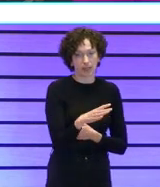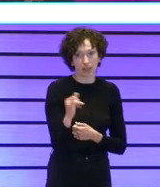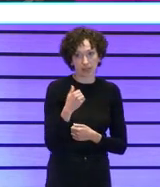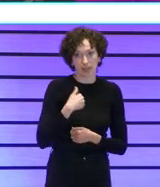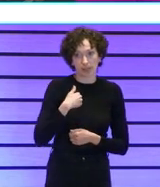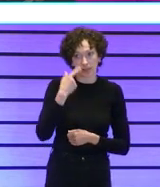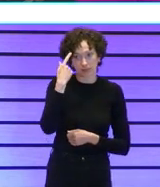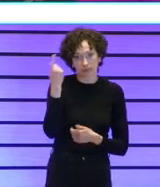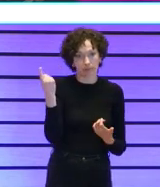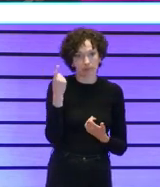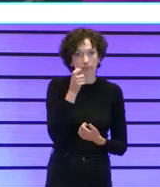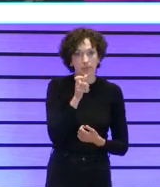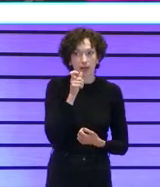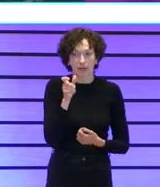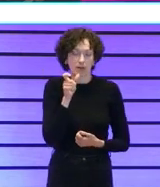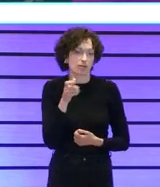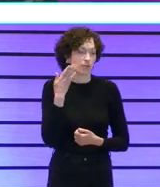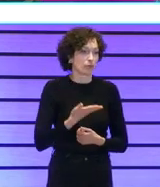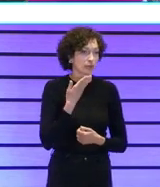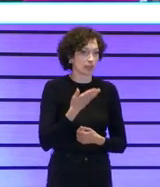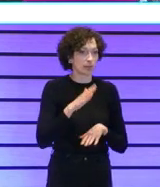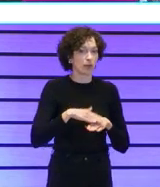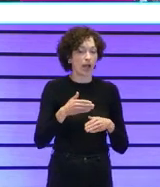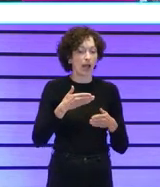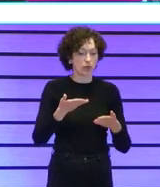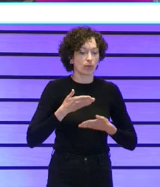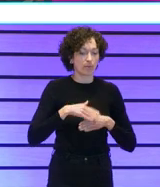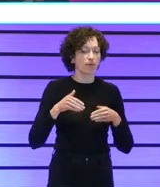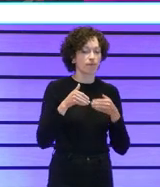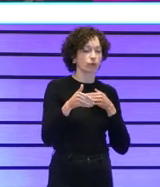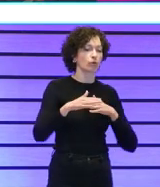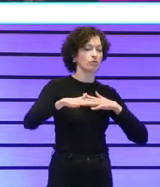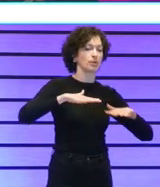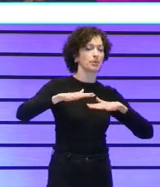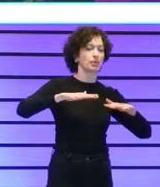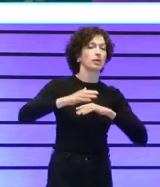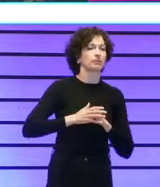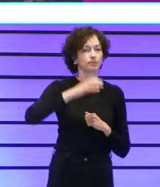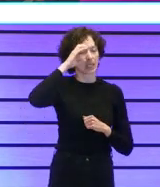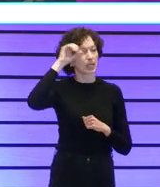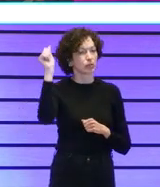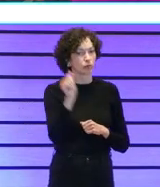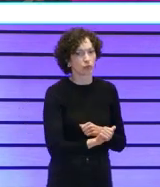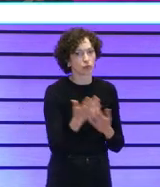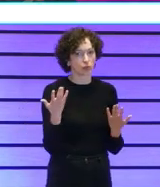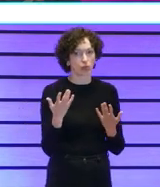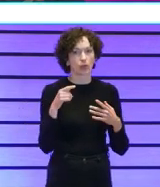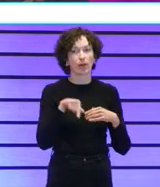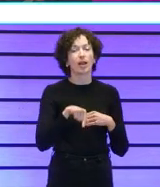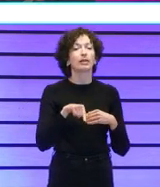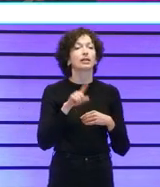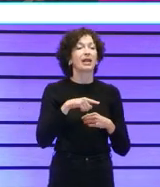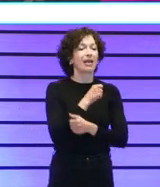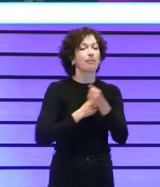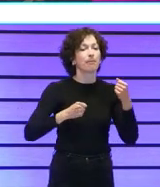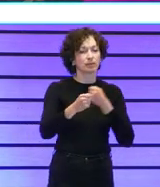importante que son las palabras las palabras nos proyectan al futuro a la acción la escucha el mapa de empatía ¿cómo